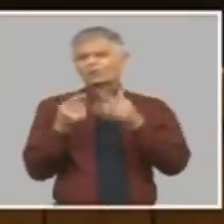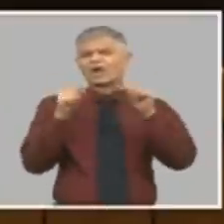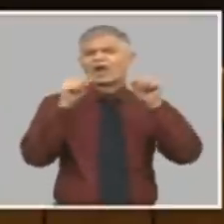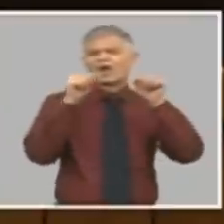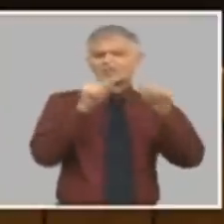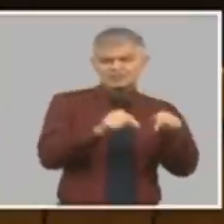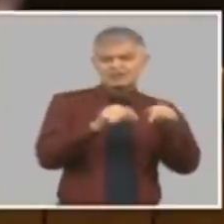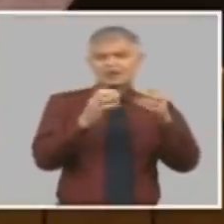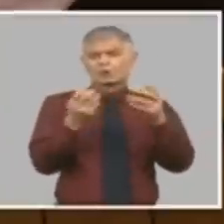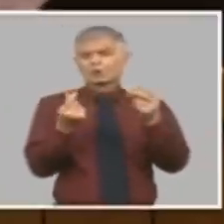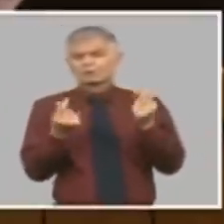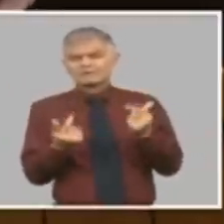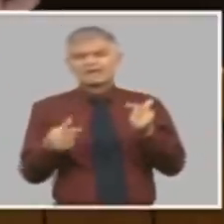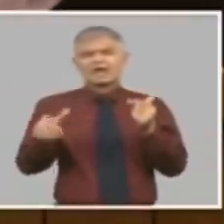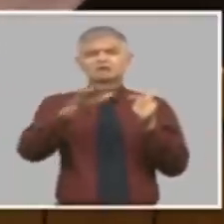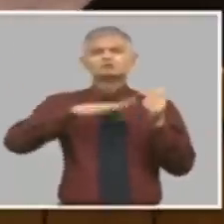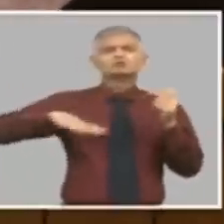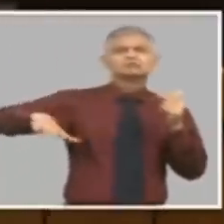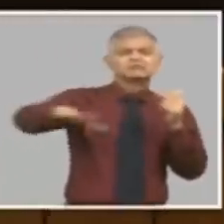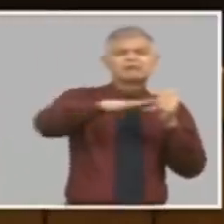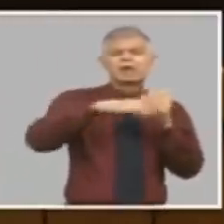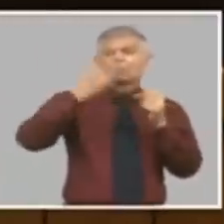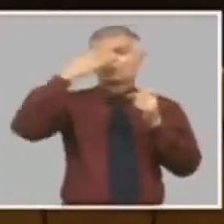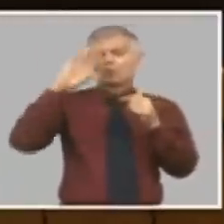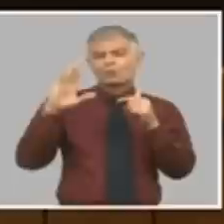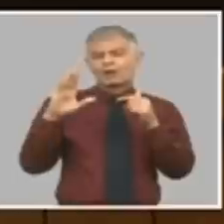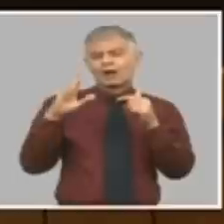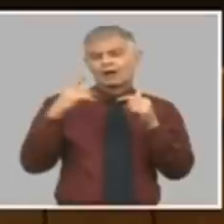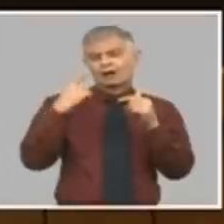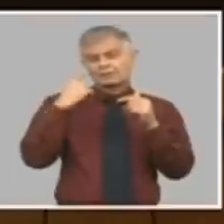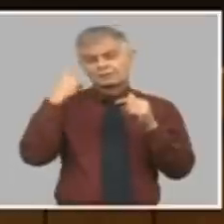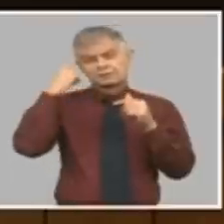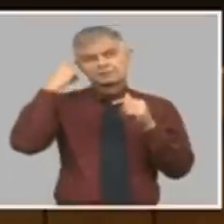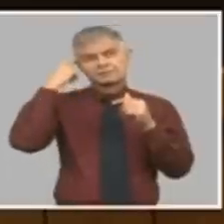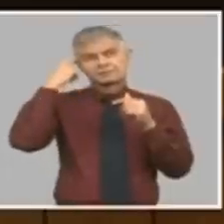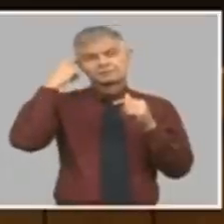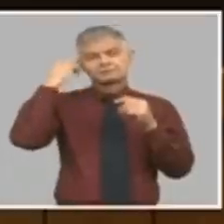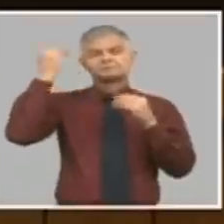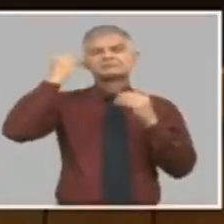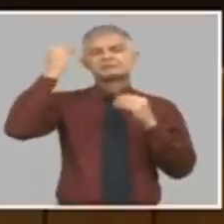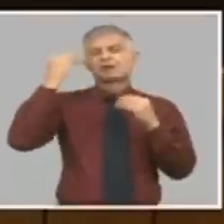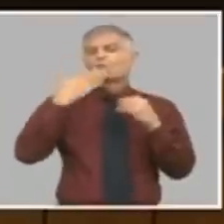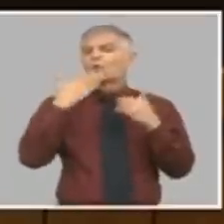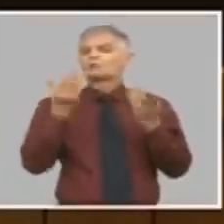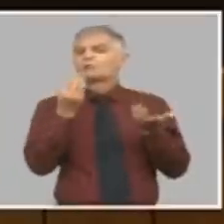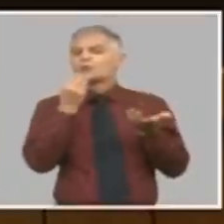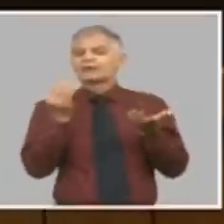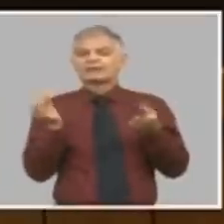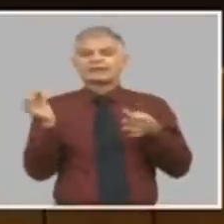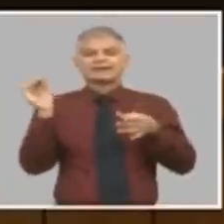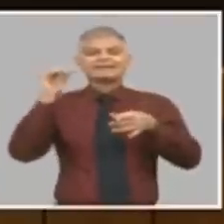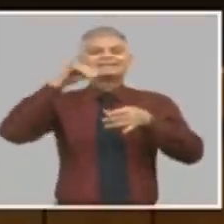sociedad cubana para ver cómo nosotros entonces eso lo podemos integrar.